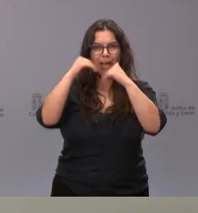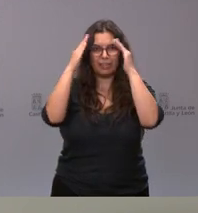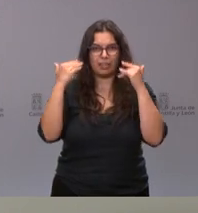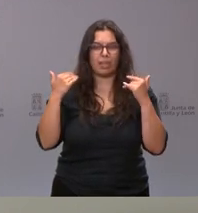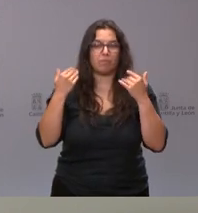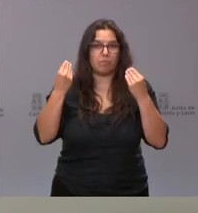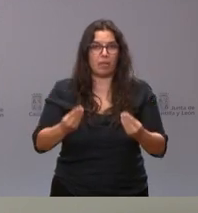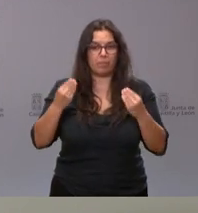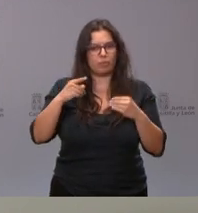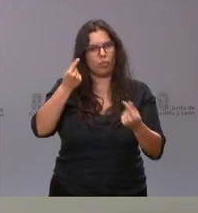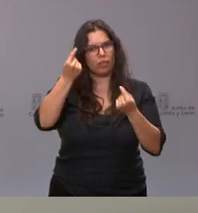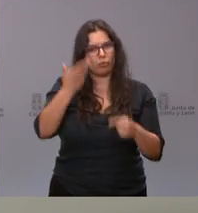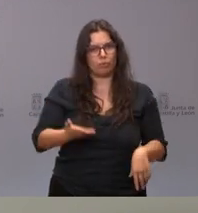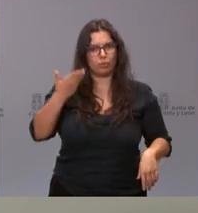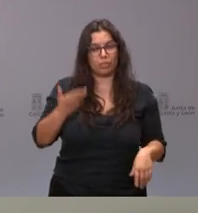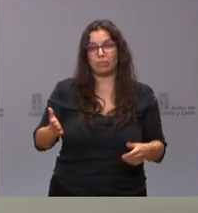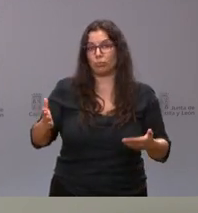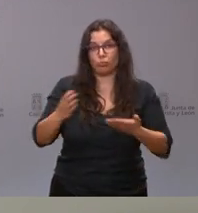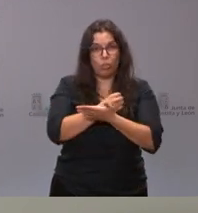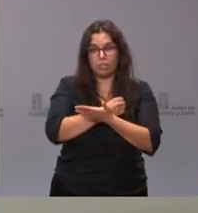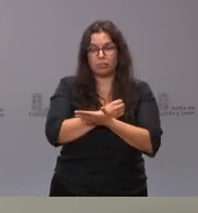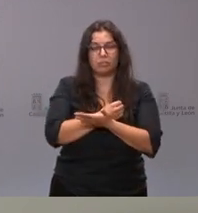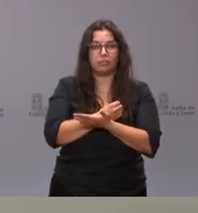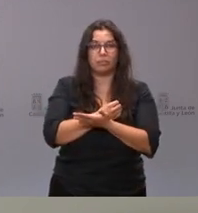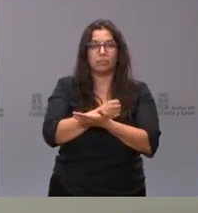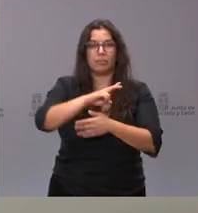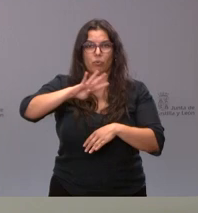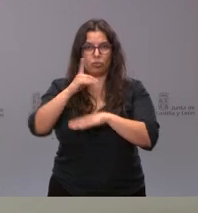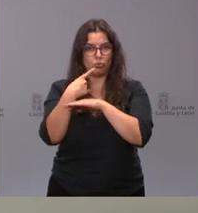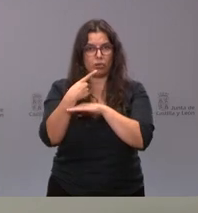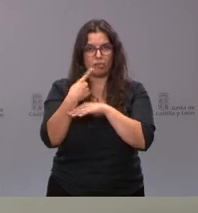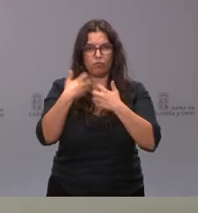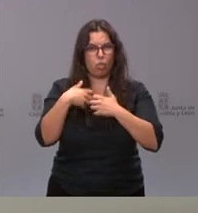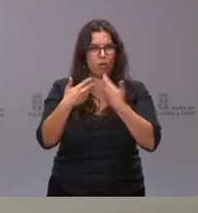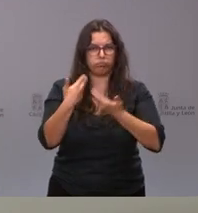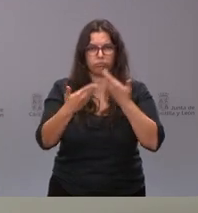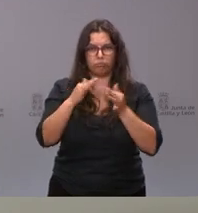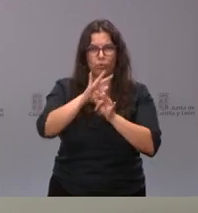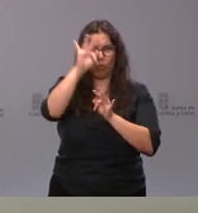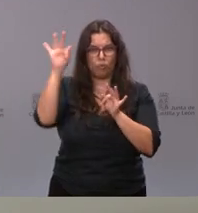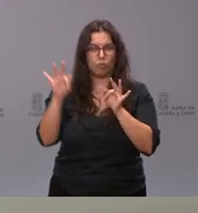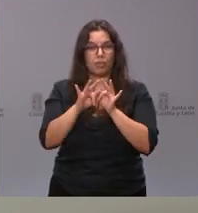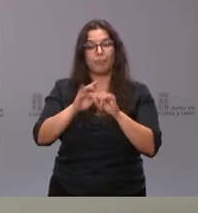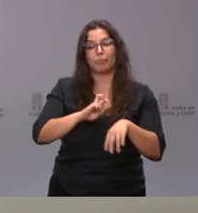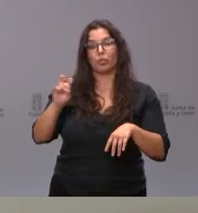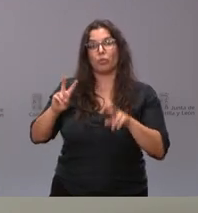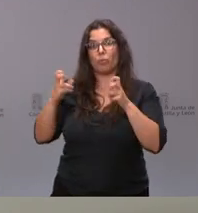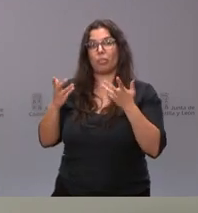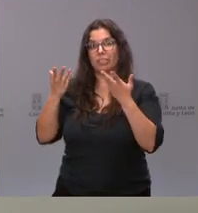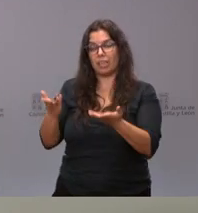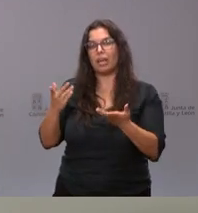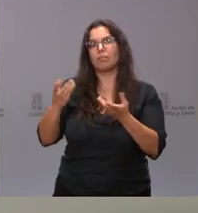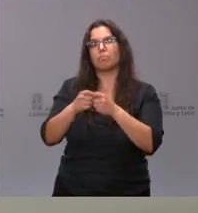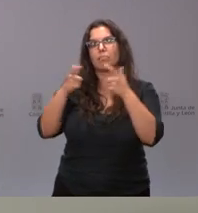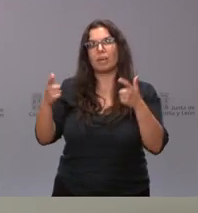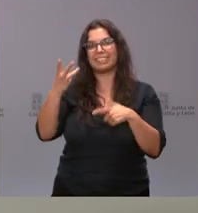un dato ciertamente relevante, todas serán de 24 horas al día. Y, finalmente, las ambulancias no asistenciales, con un incremento global de